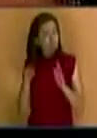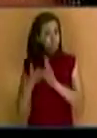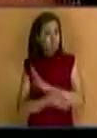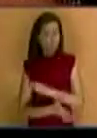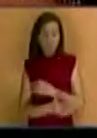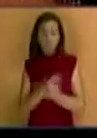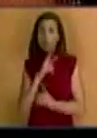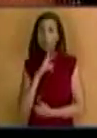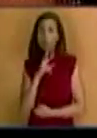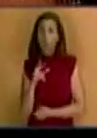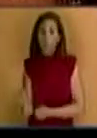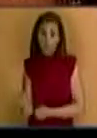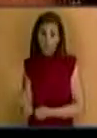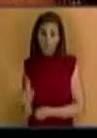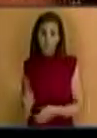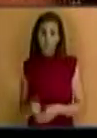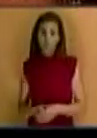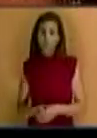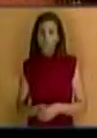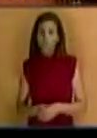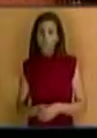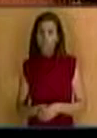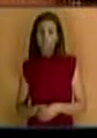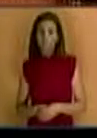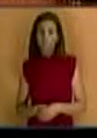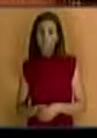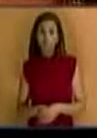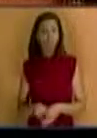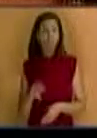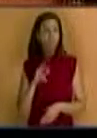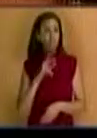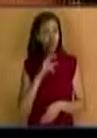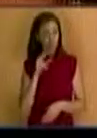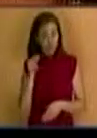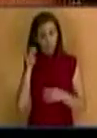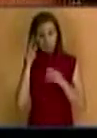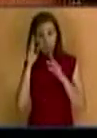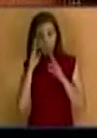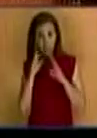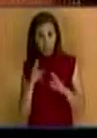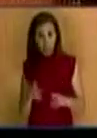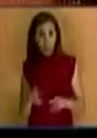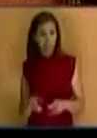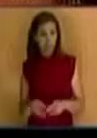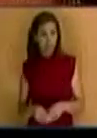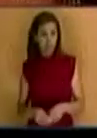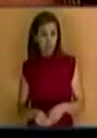no es que no reconocemos que esto sea así.